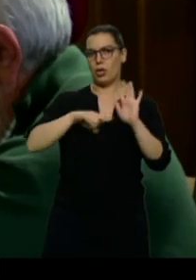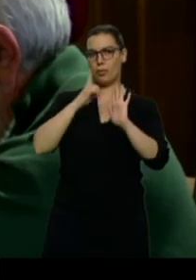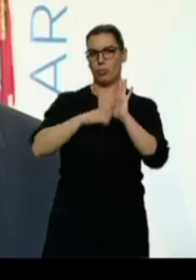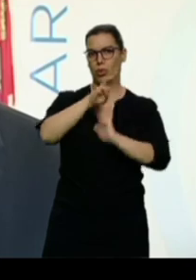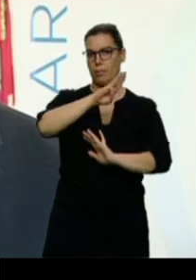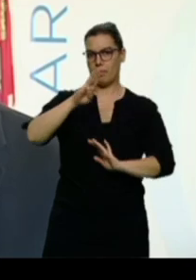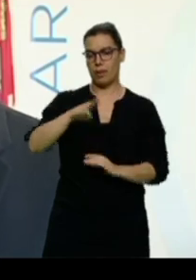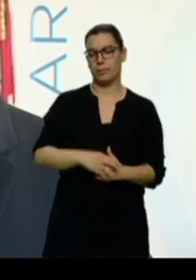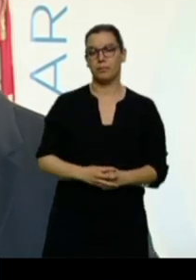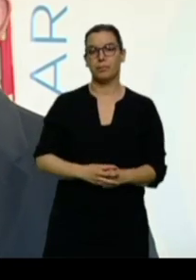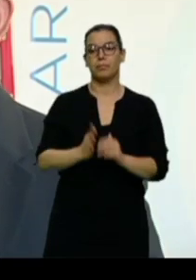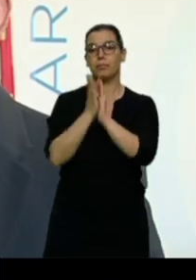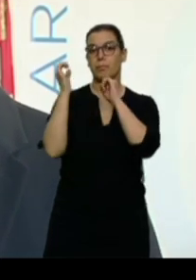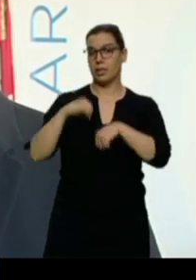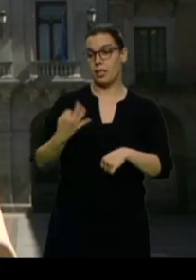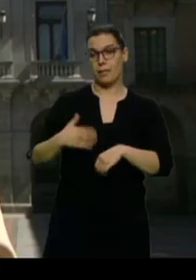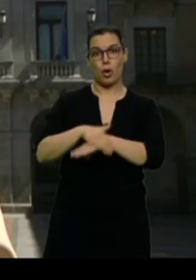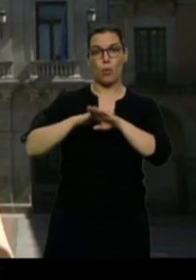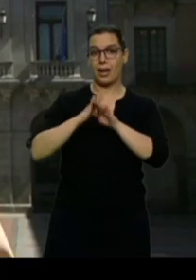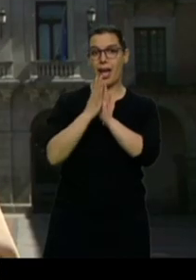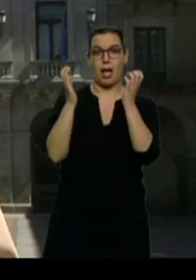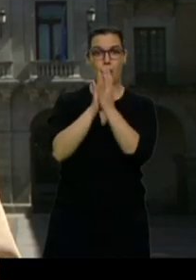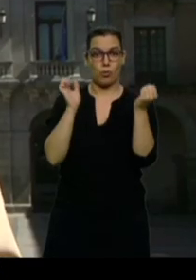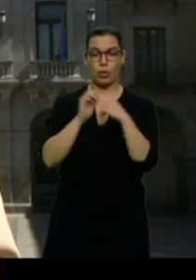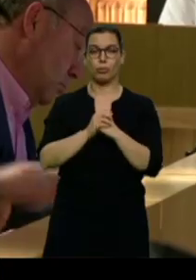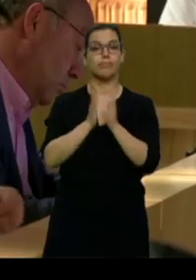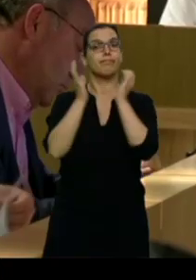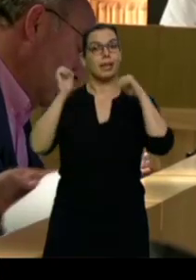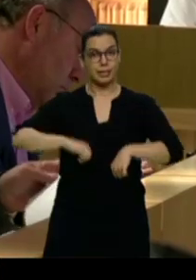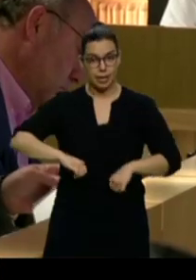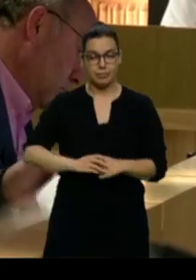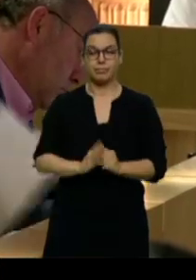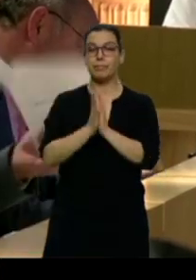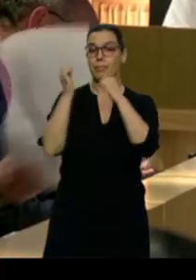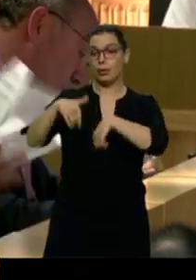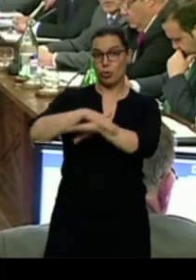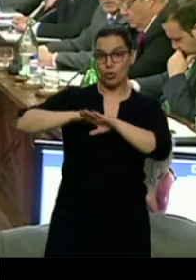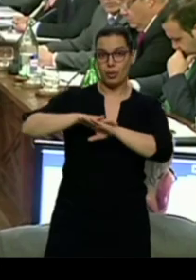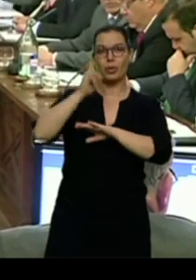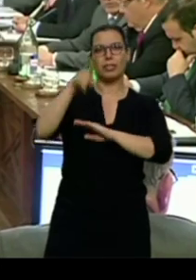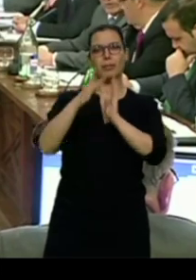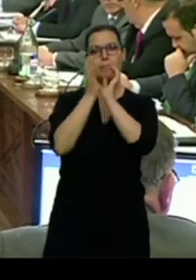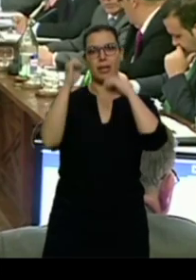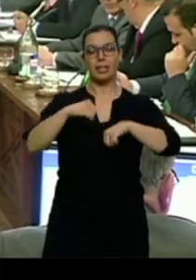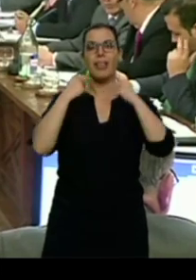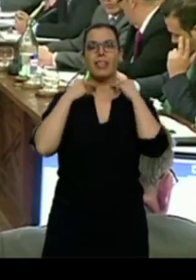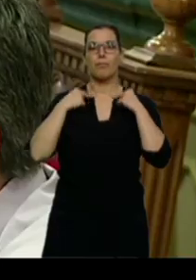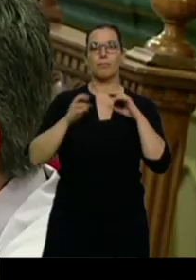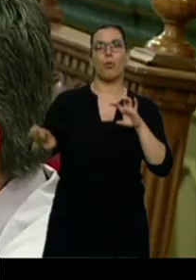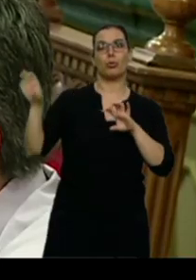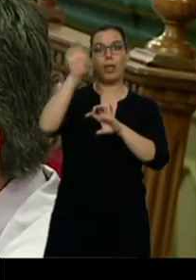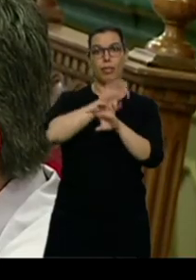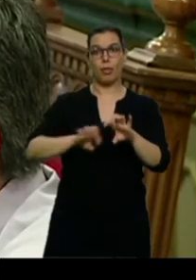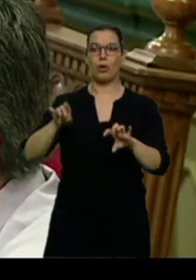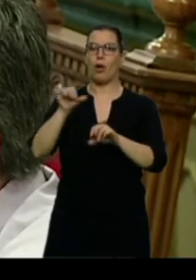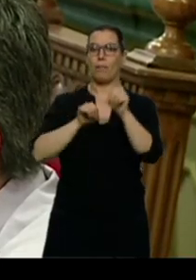Pactar. Hay que gobernar con acuerdos. Pactar. Pacto de gobierno. Y pactar también en las diputaciones es lo que van a tener que hacer a partir de